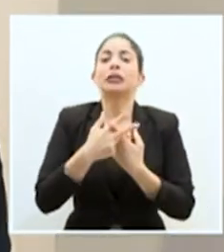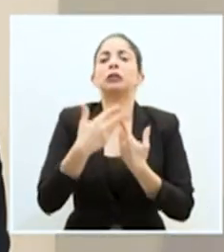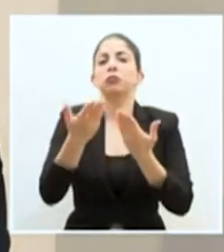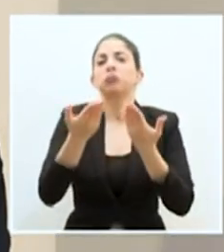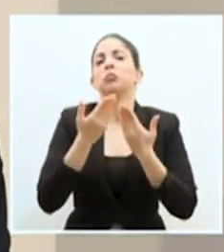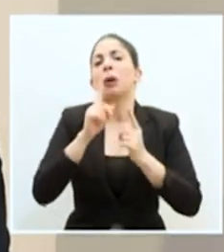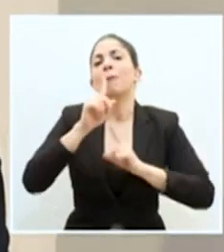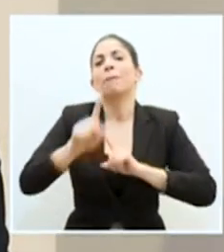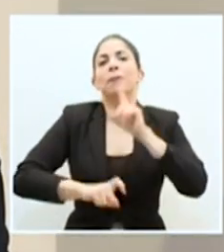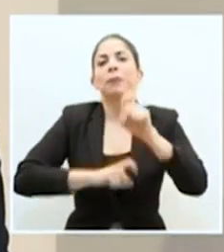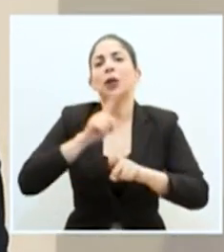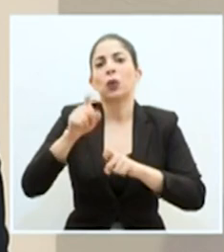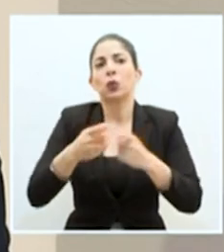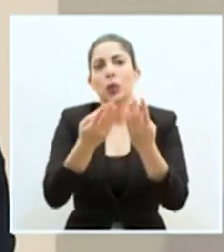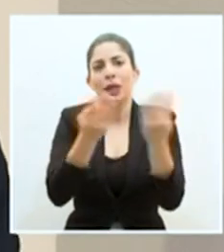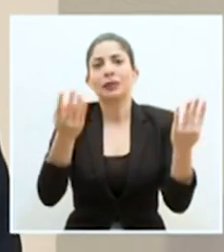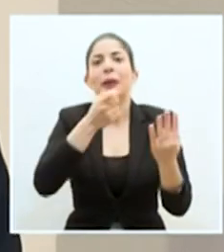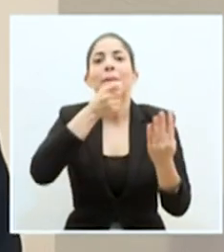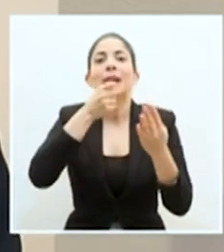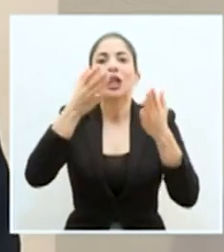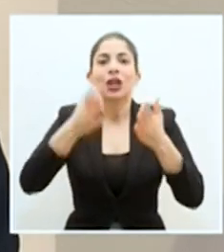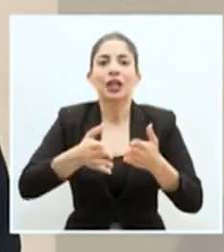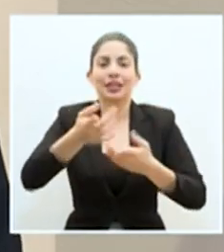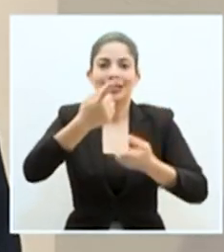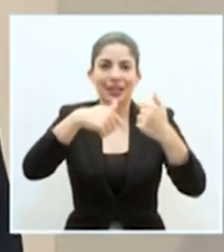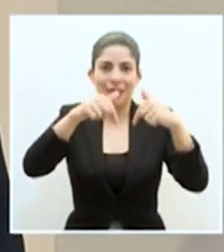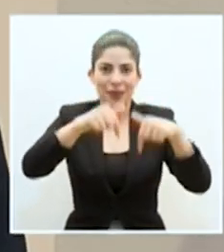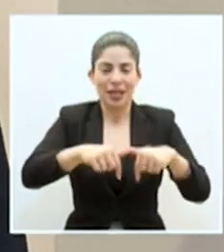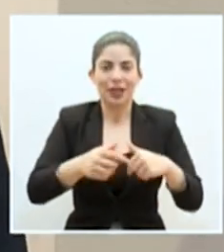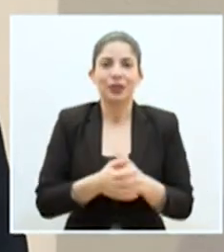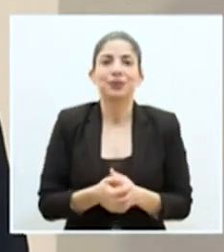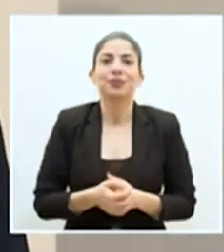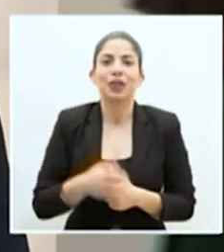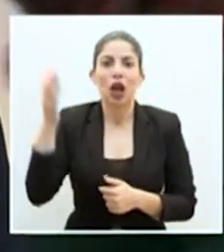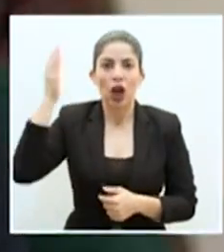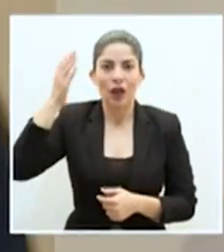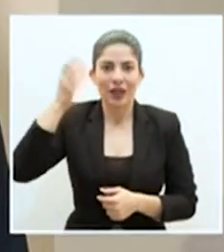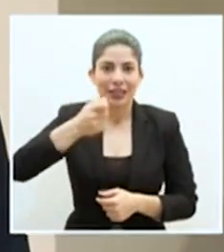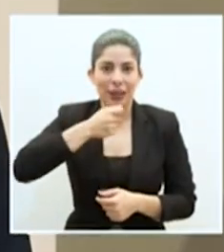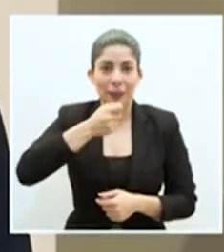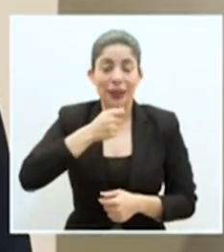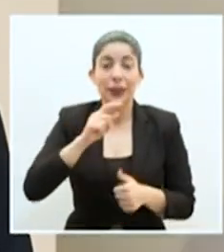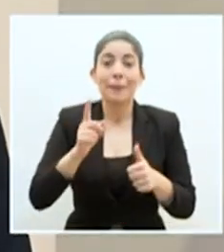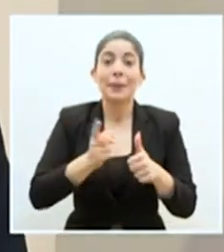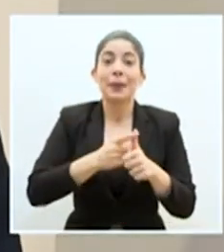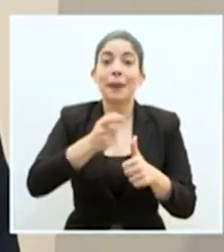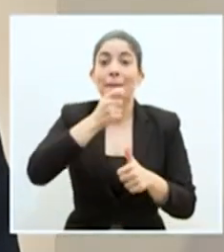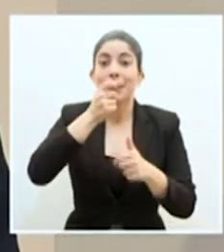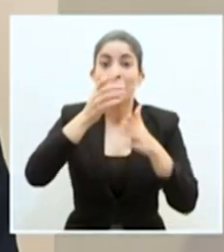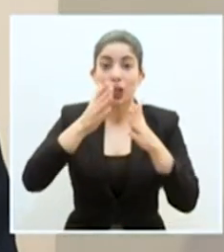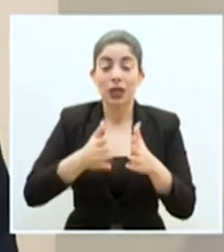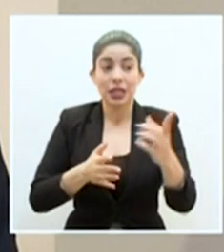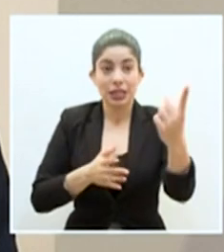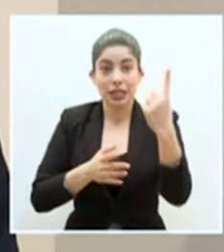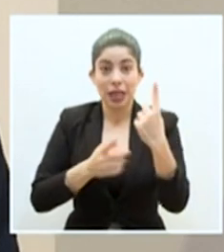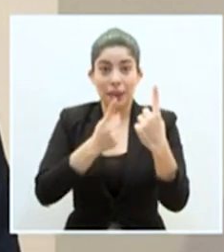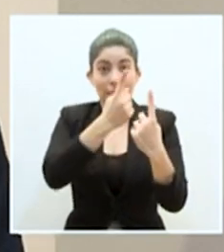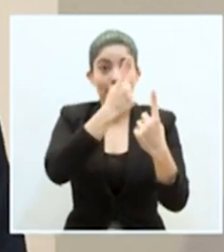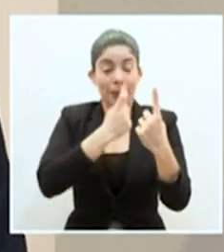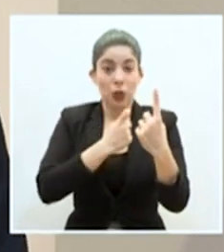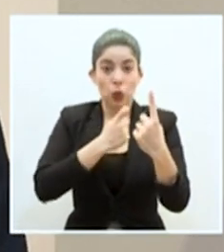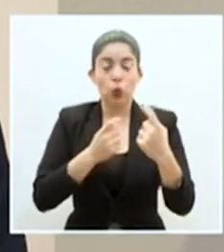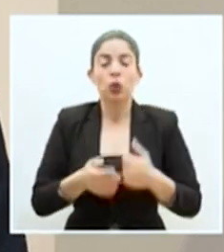de consultas presenciales de los colegas que asisten a esta conferencia de prensa. El primer colega en realizar sus